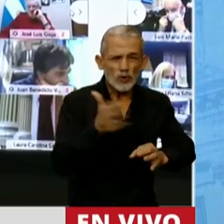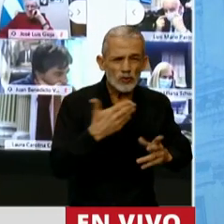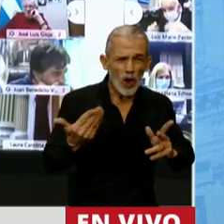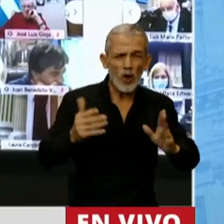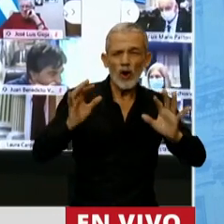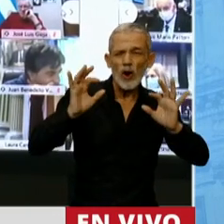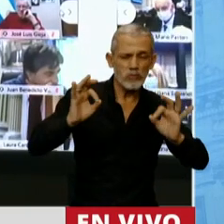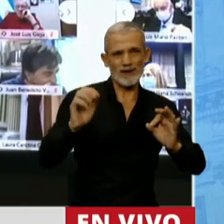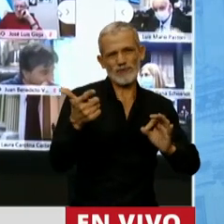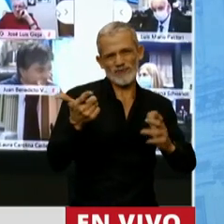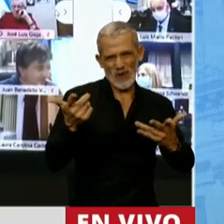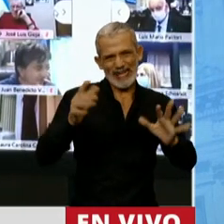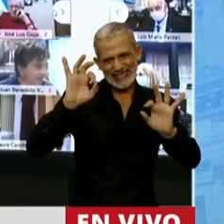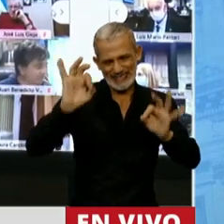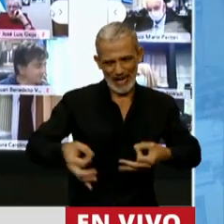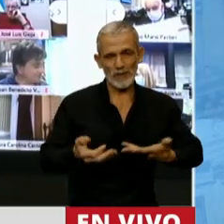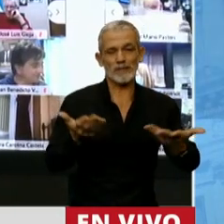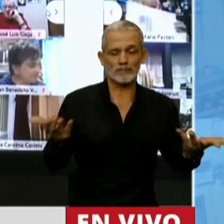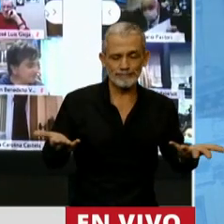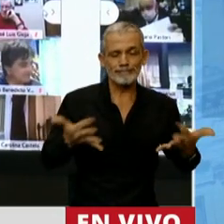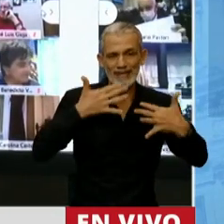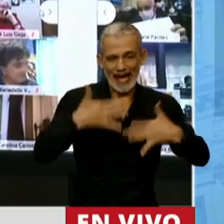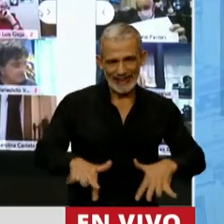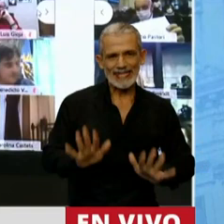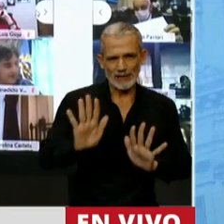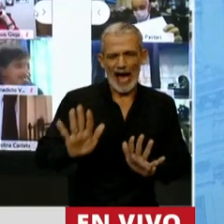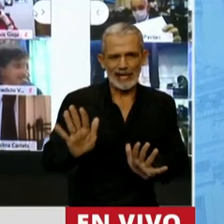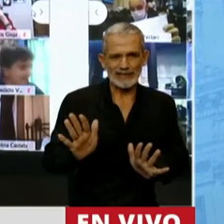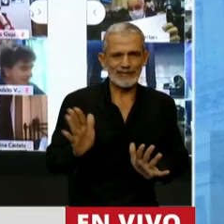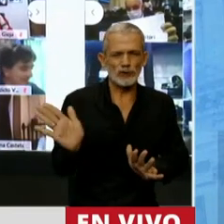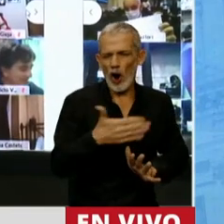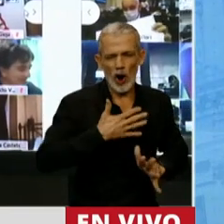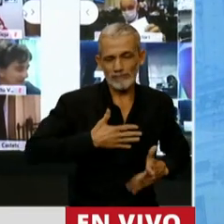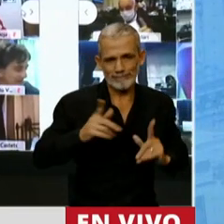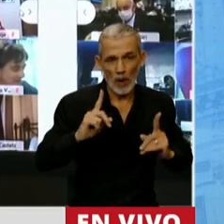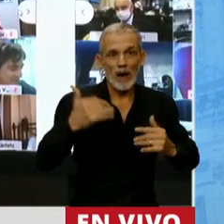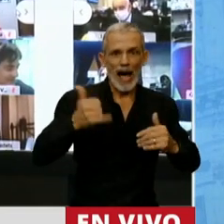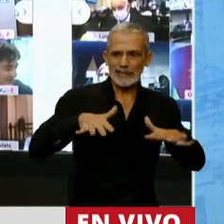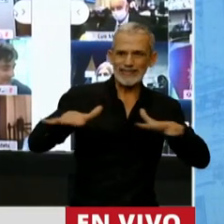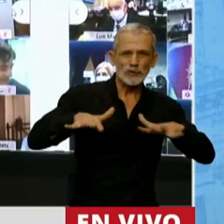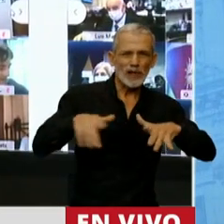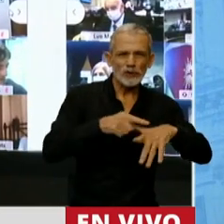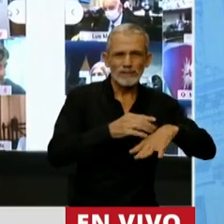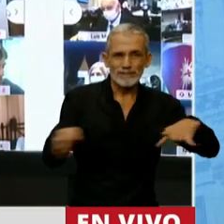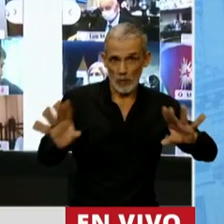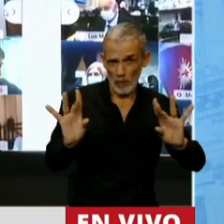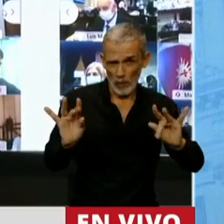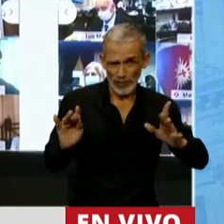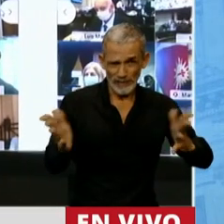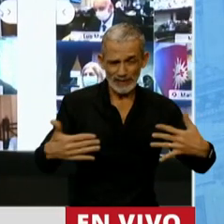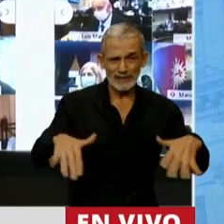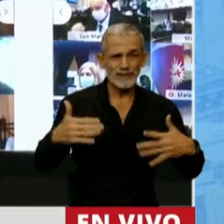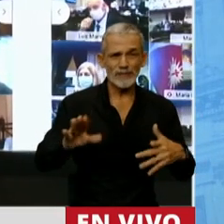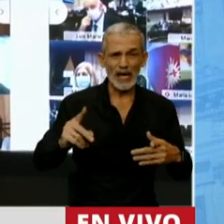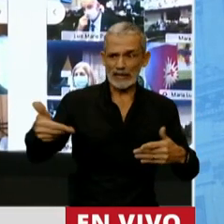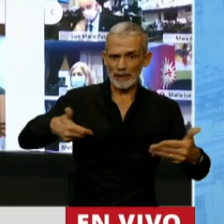expectativas y es comprensible que así sea porque enfrentamos un escenario de enorme